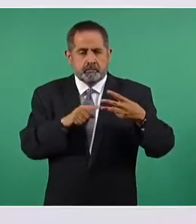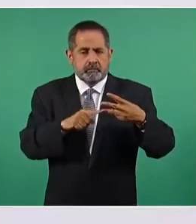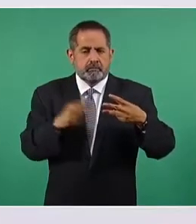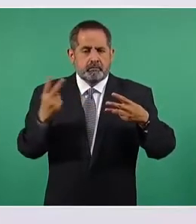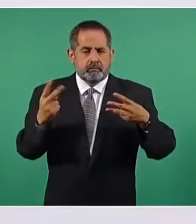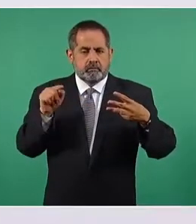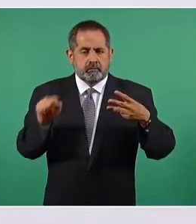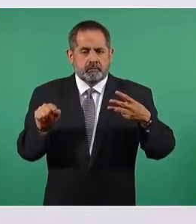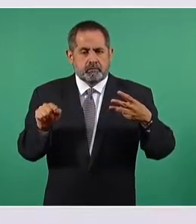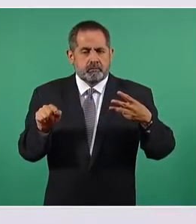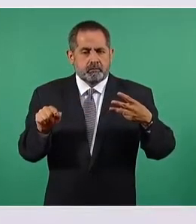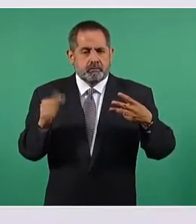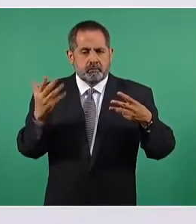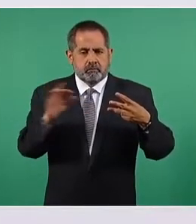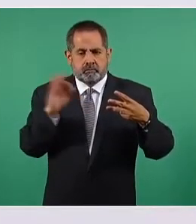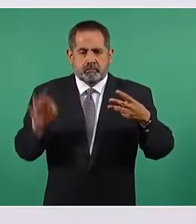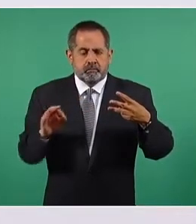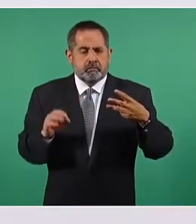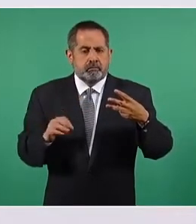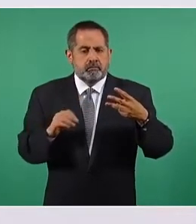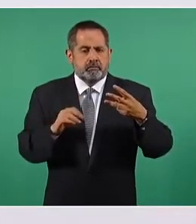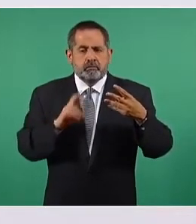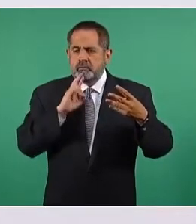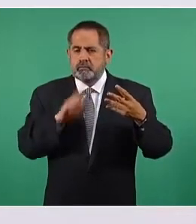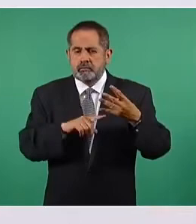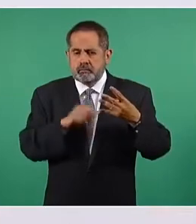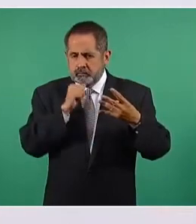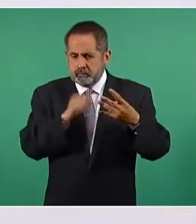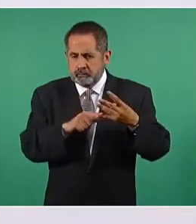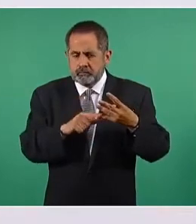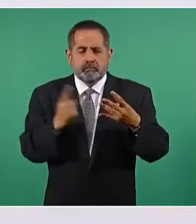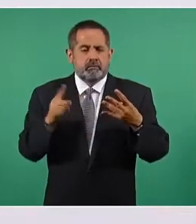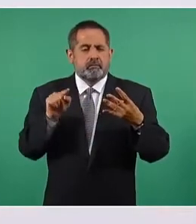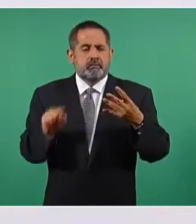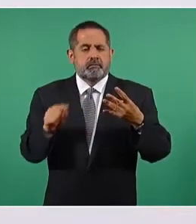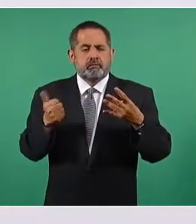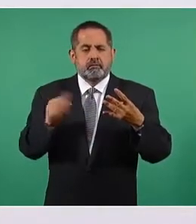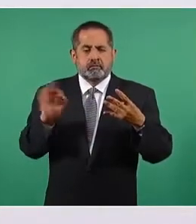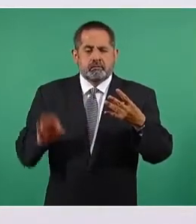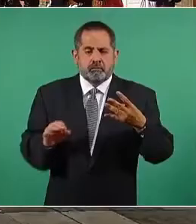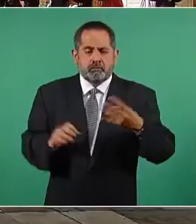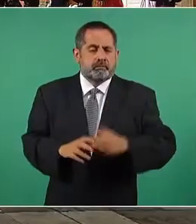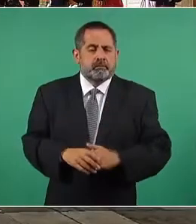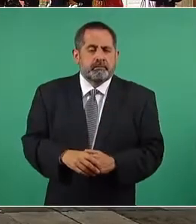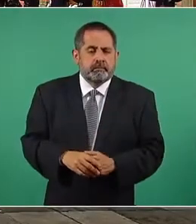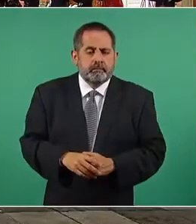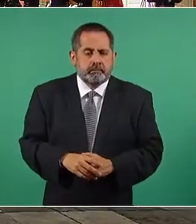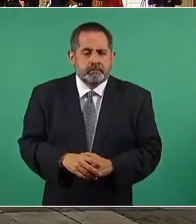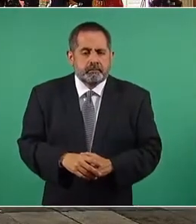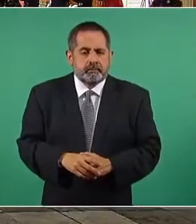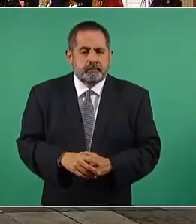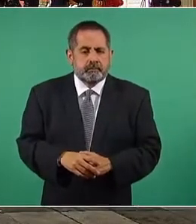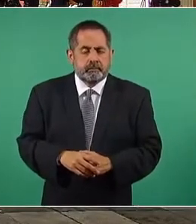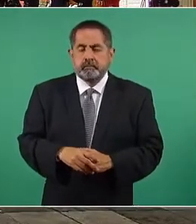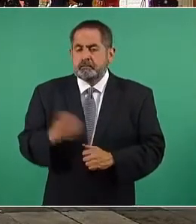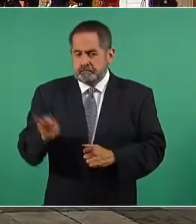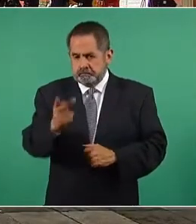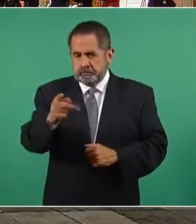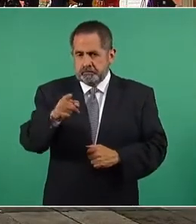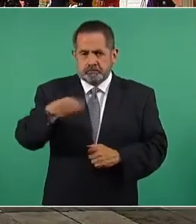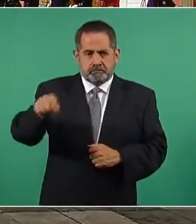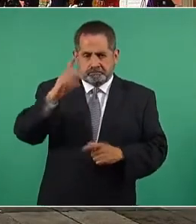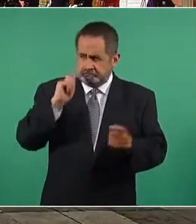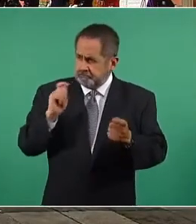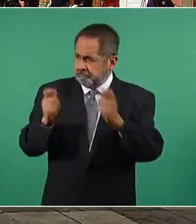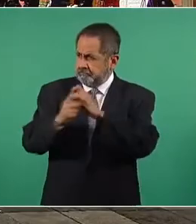2.5 por ciento, no contestó, 1.6 por ciento. ¿Está usted de acuerdo en ese